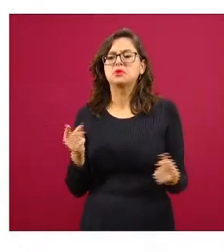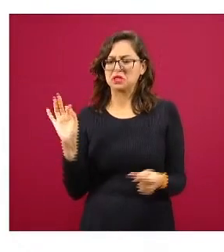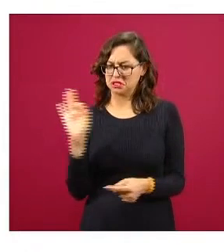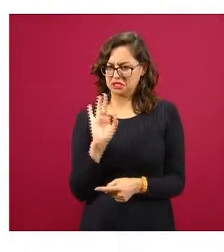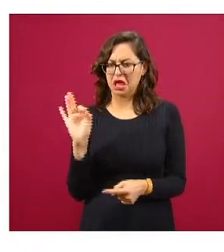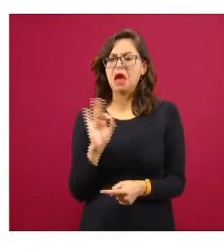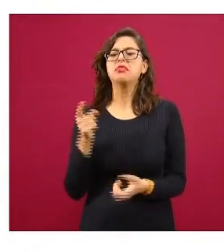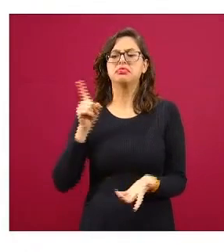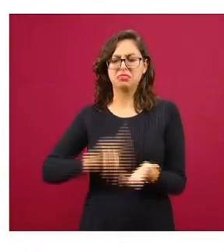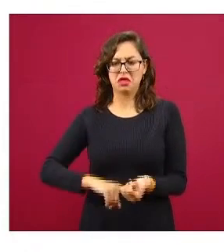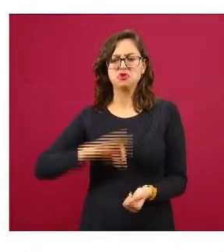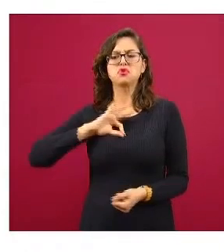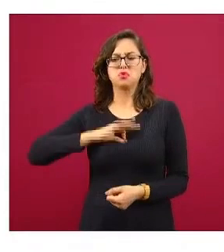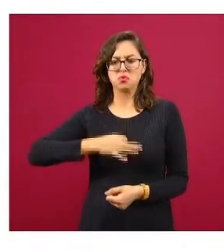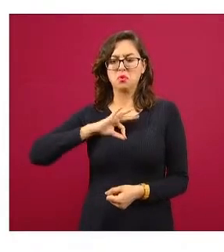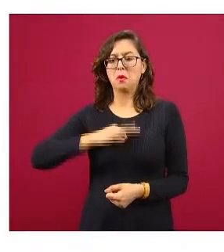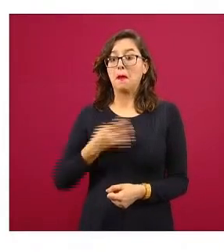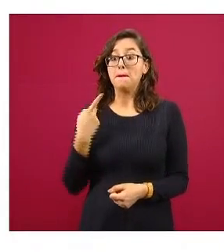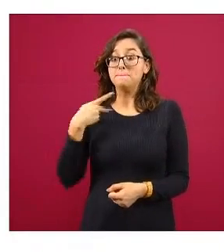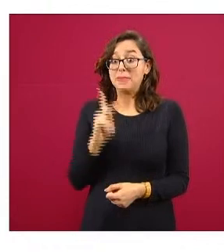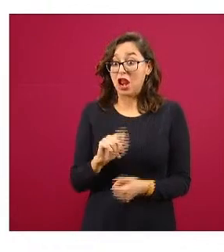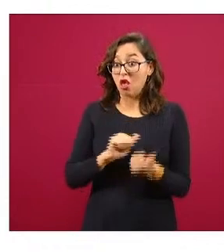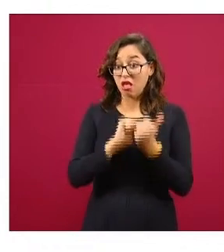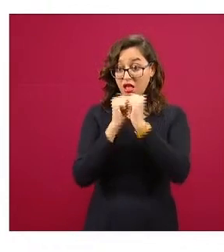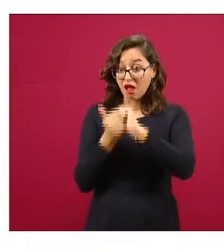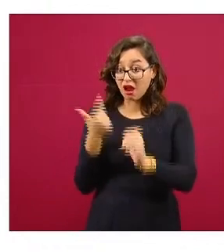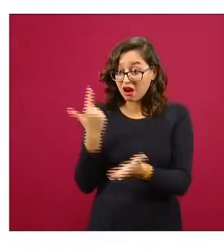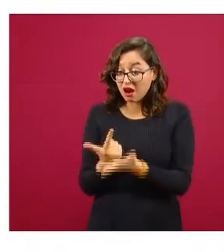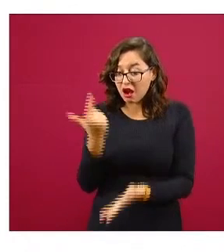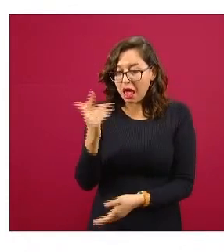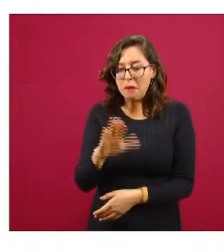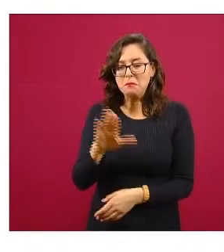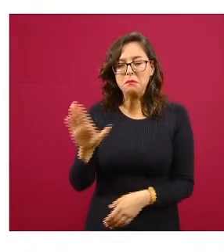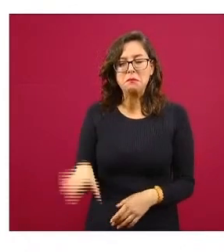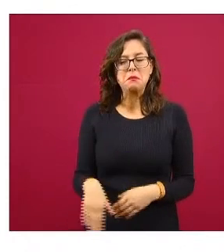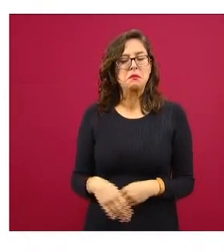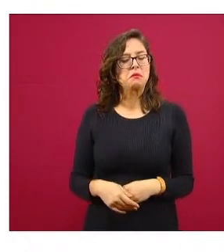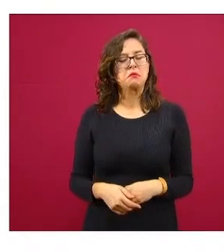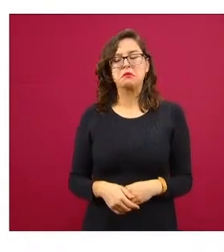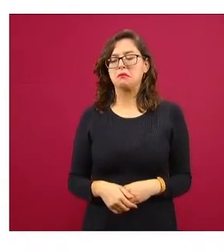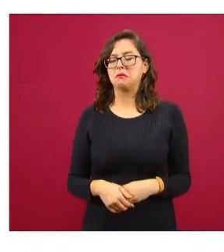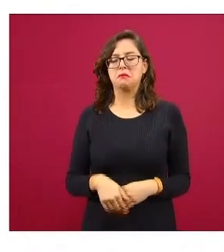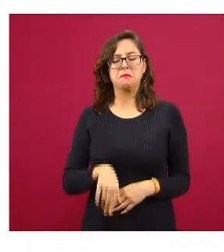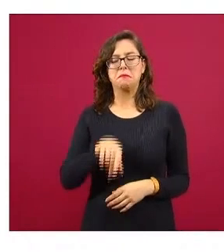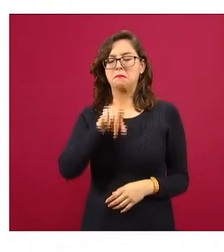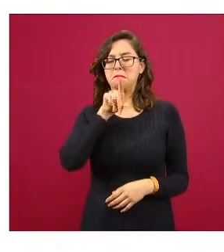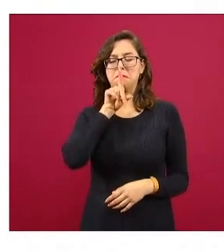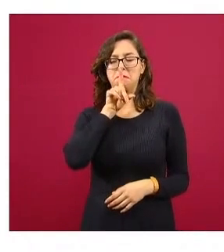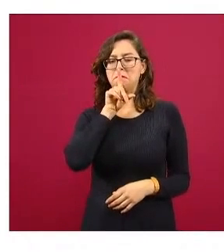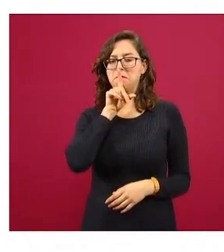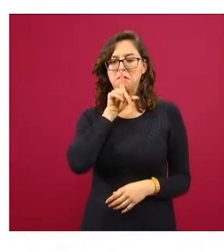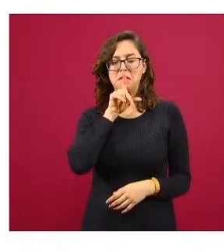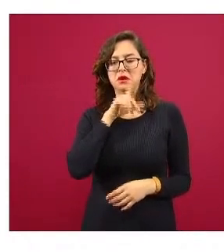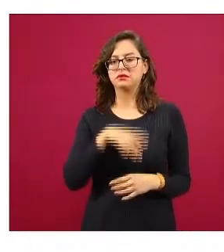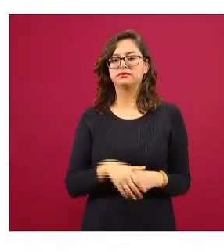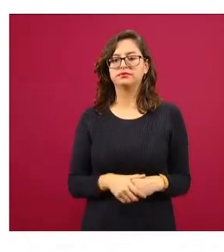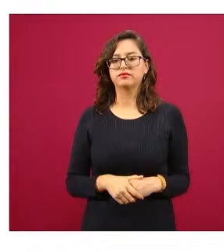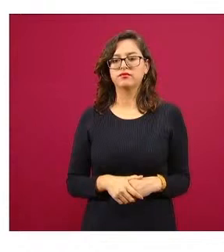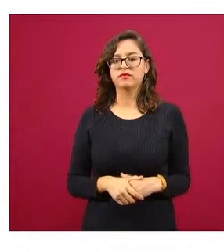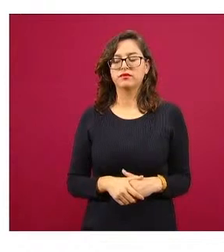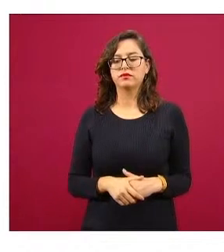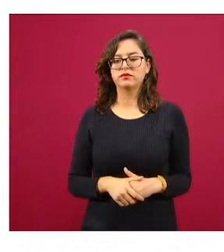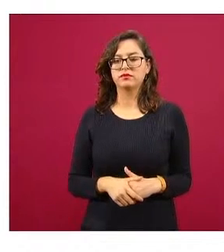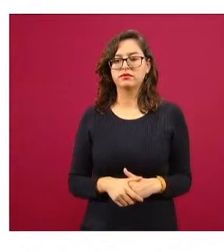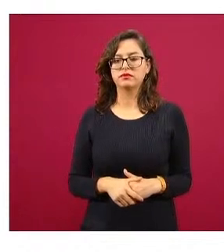afectados sí pero no de manera tal que pueda afectar un índice como el exceso de mortalidad cuando